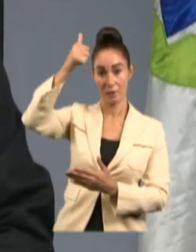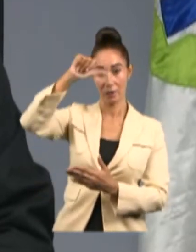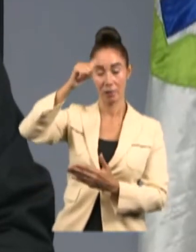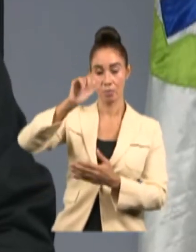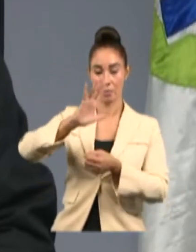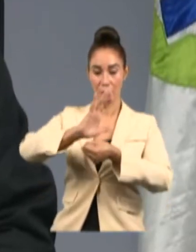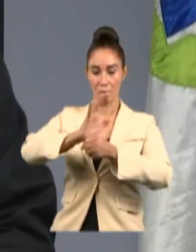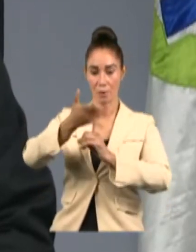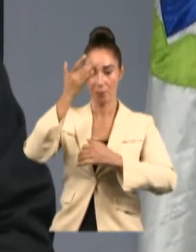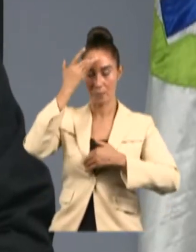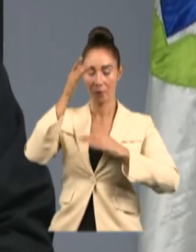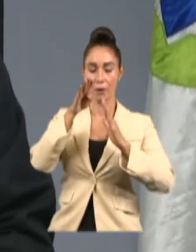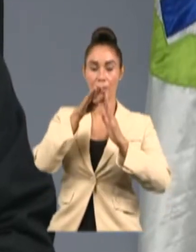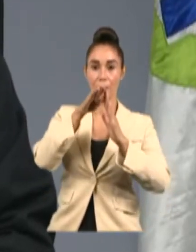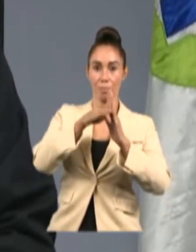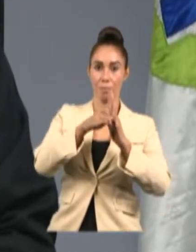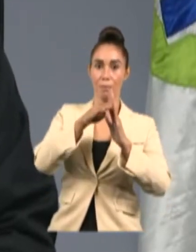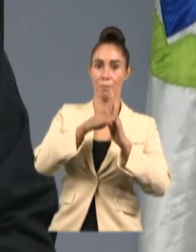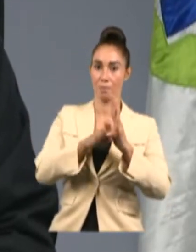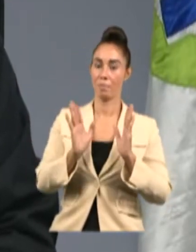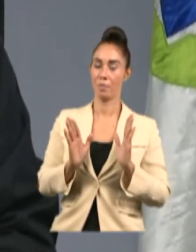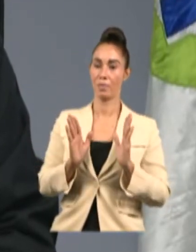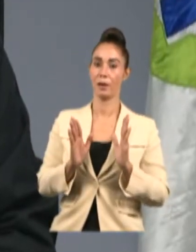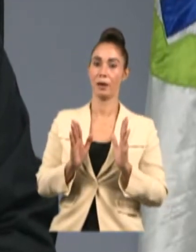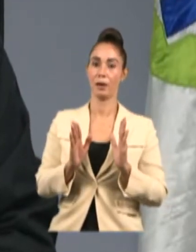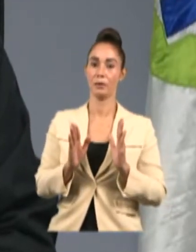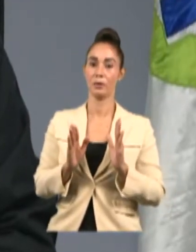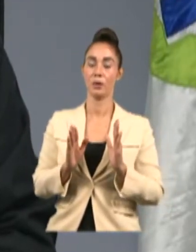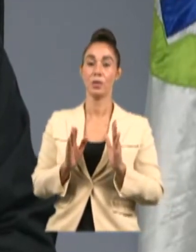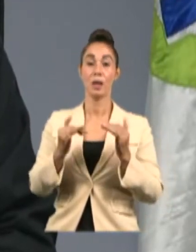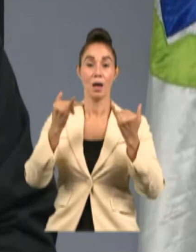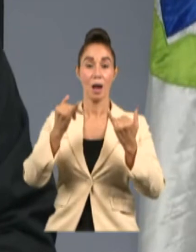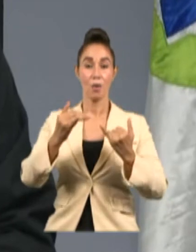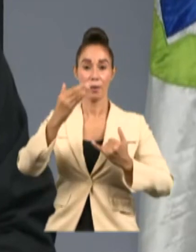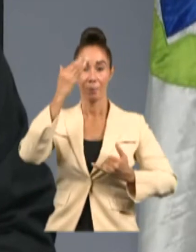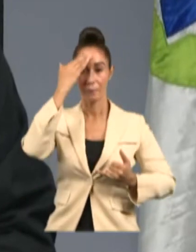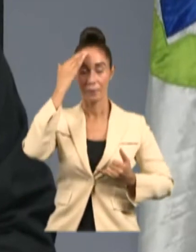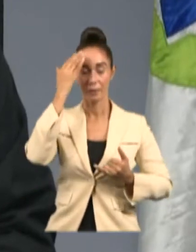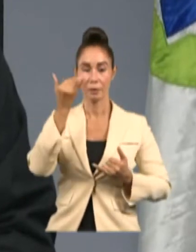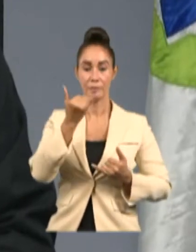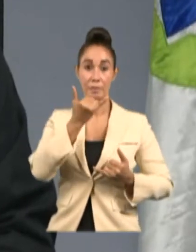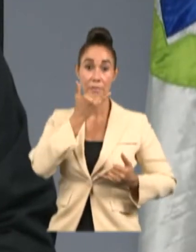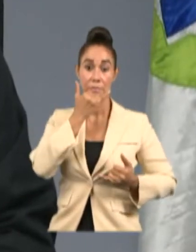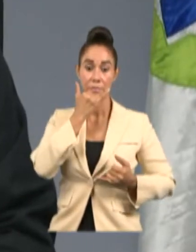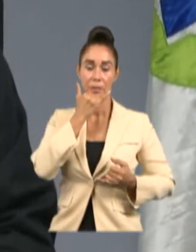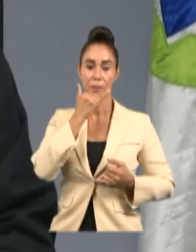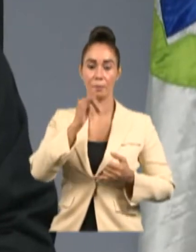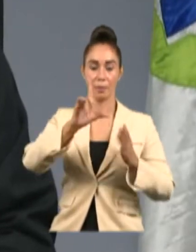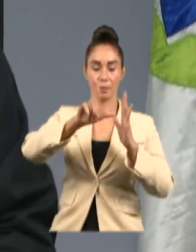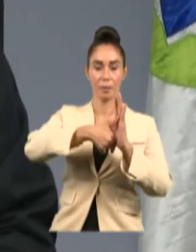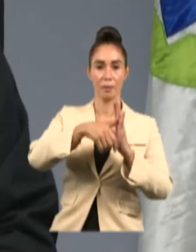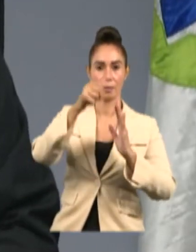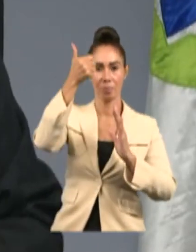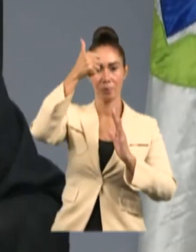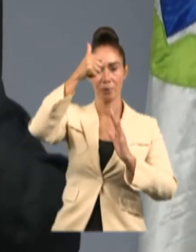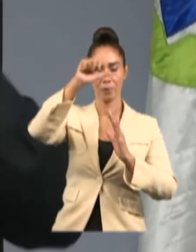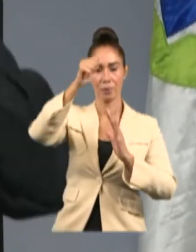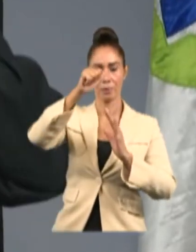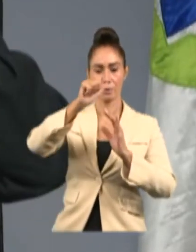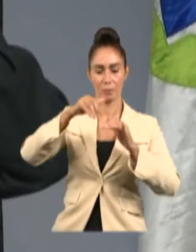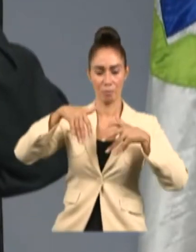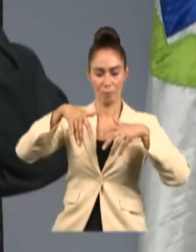casos. Para que saber el impacto definitivo de eso que pasó el domingo, necesitamos